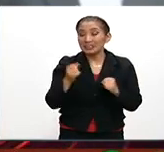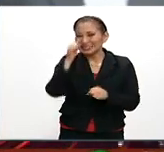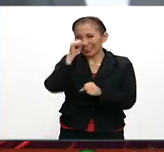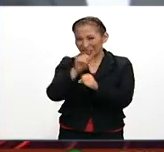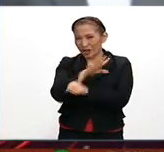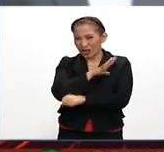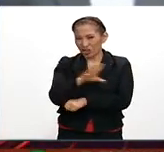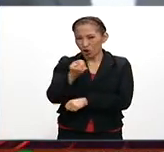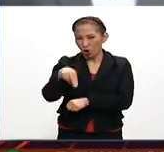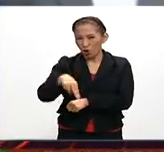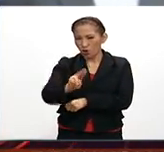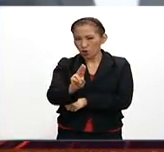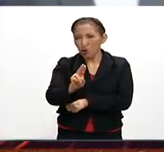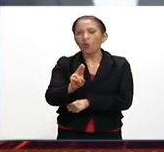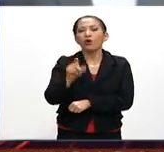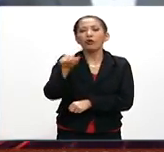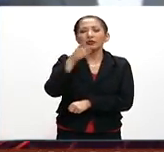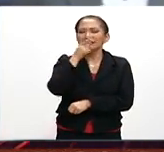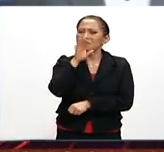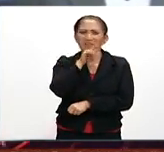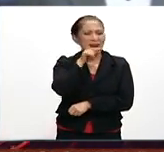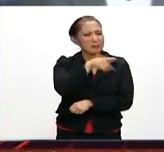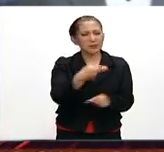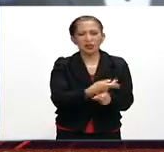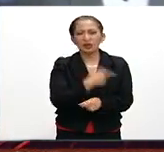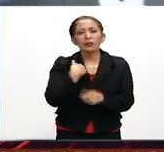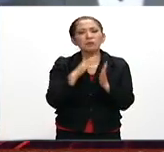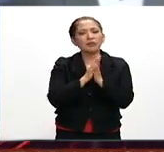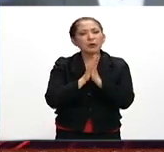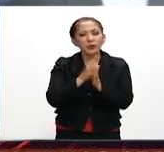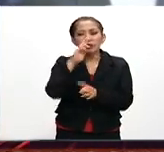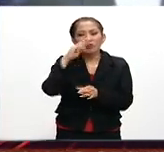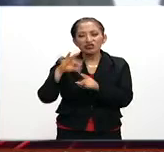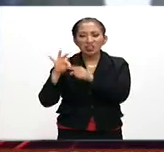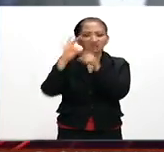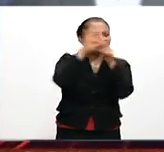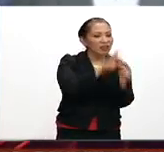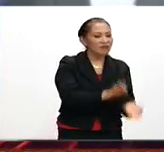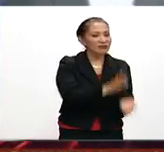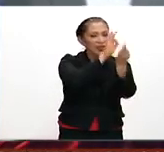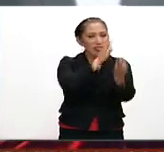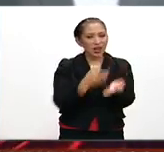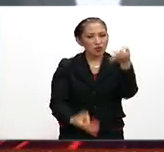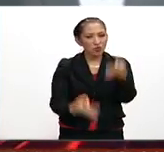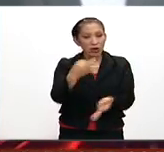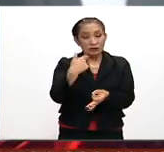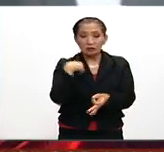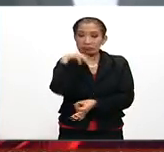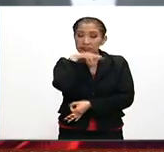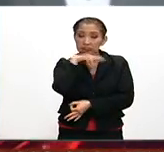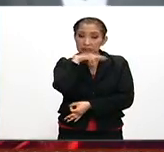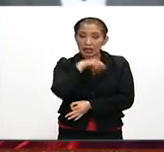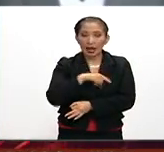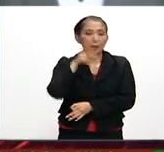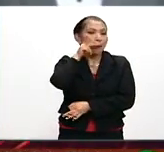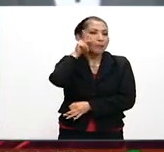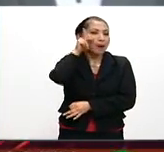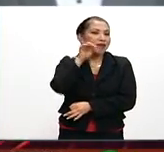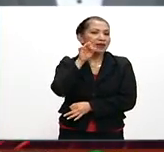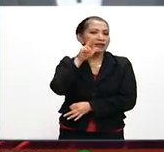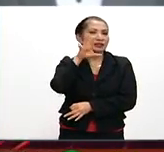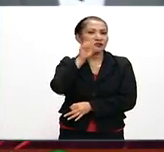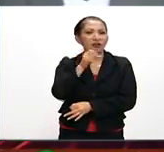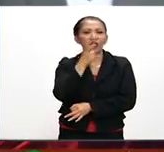secretario general de la ONU, Ban Ki-moon, condenó los hechos y pidió llevar a los responsables ante la justicia lo antes posible. El Papa Francisco